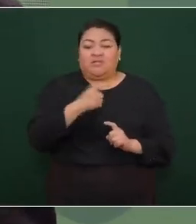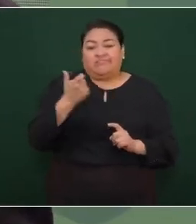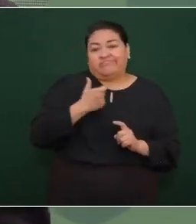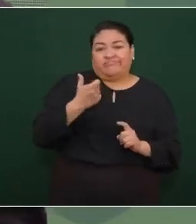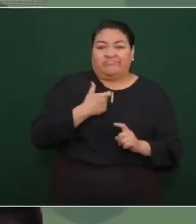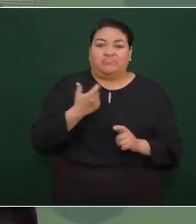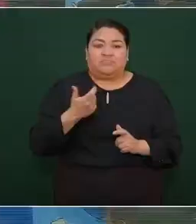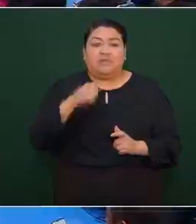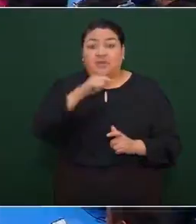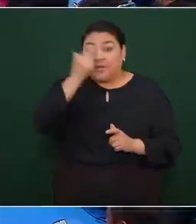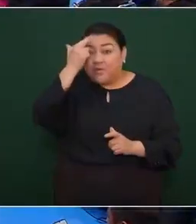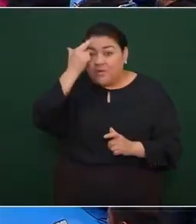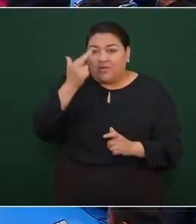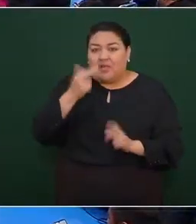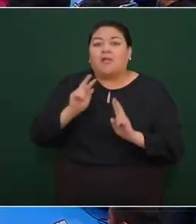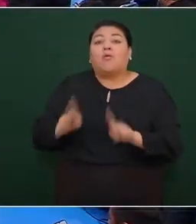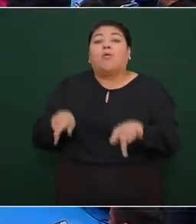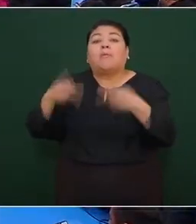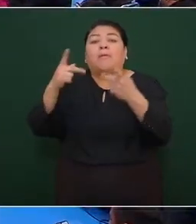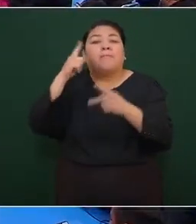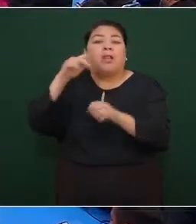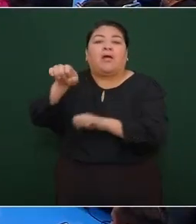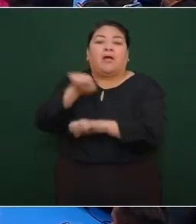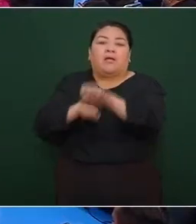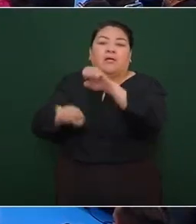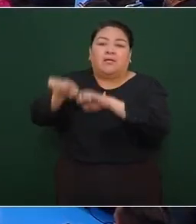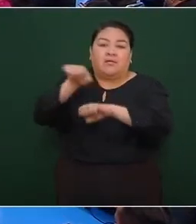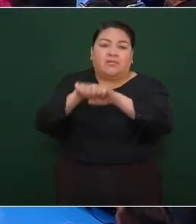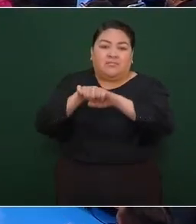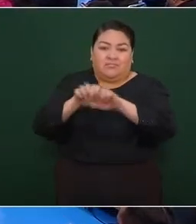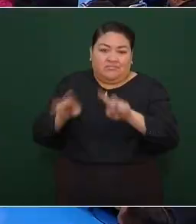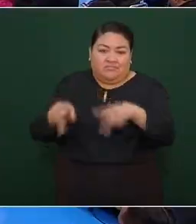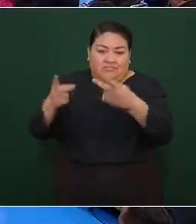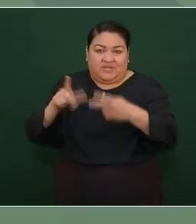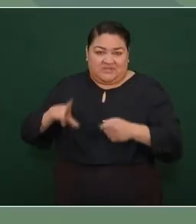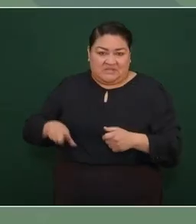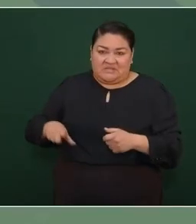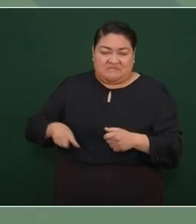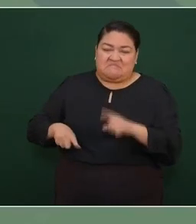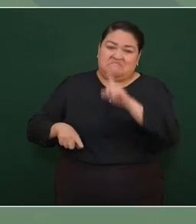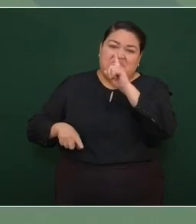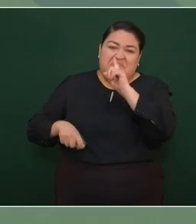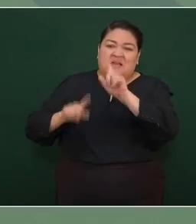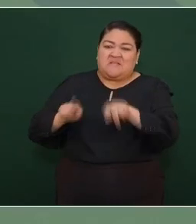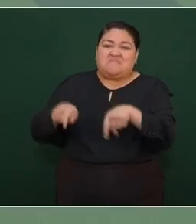privatizaron los trenes de pasajeros